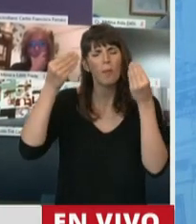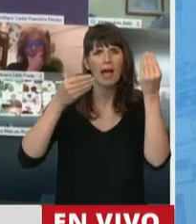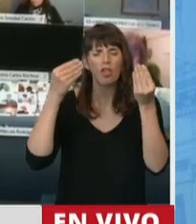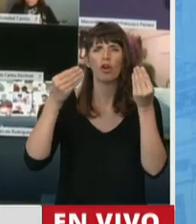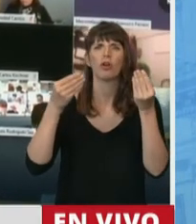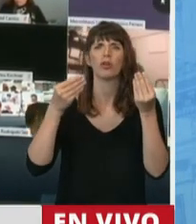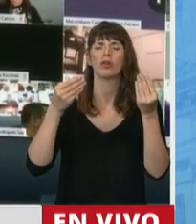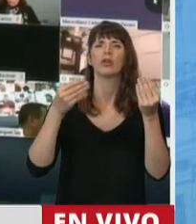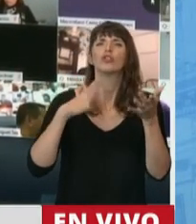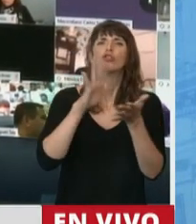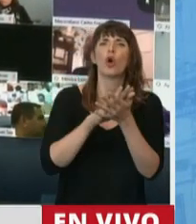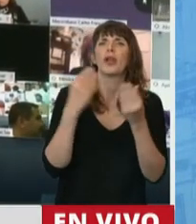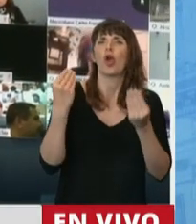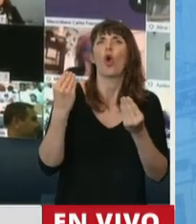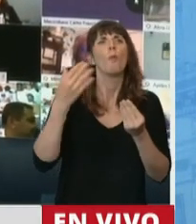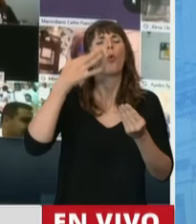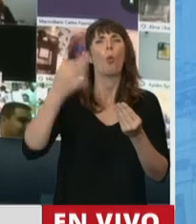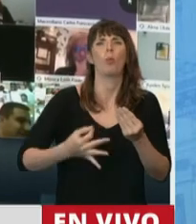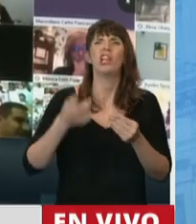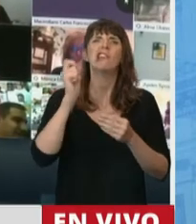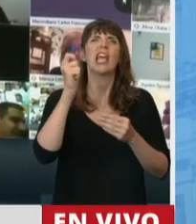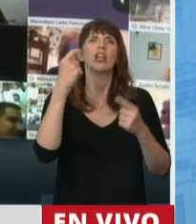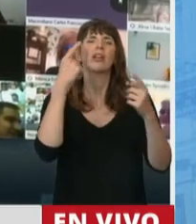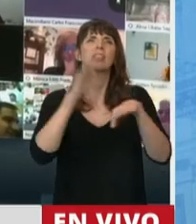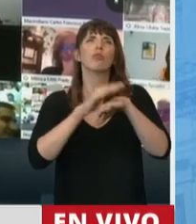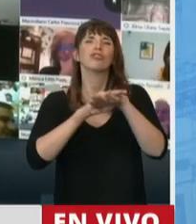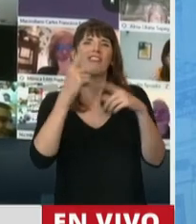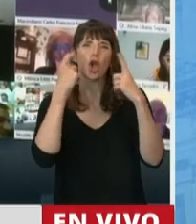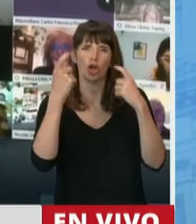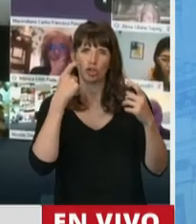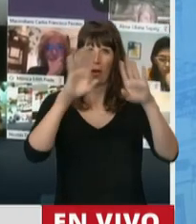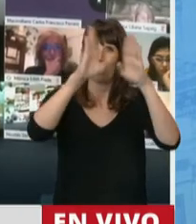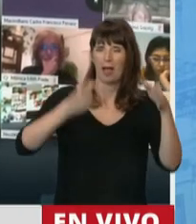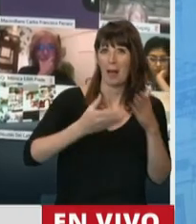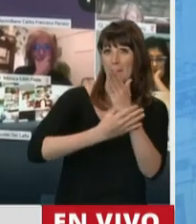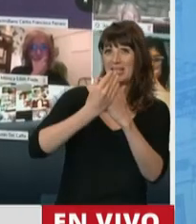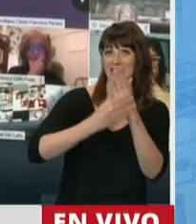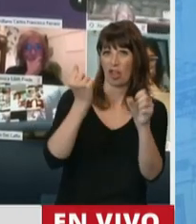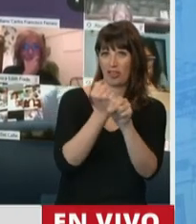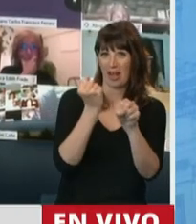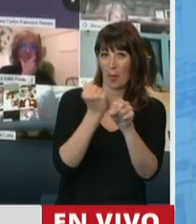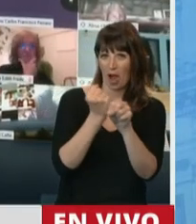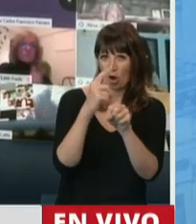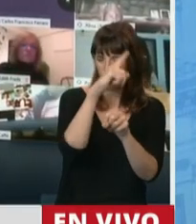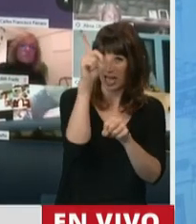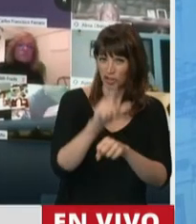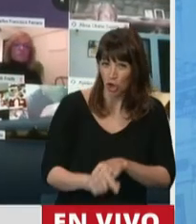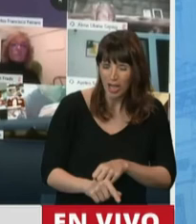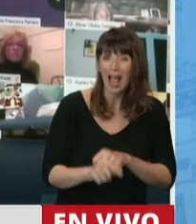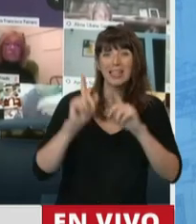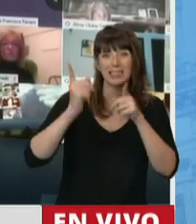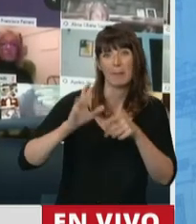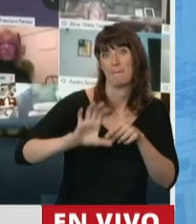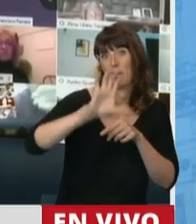de la autoridad de aplicación, el trabajo del Ministerio de Trabajo de la Nación, los Ministerios de Trabajo de cada